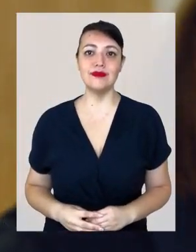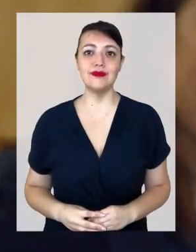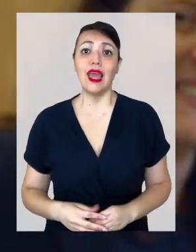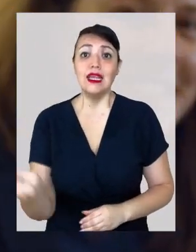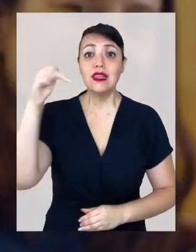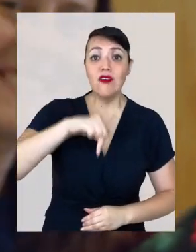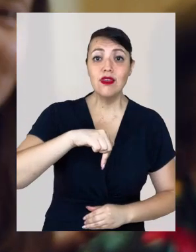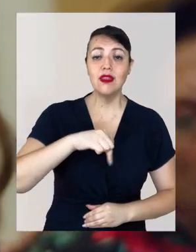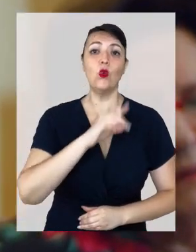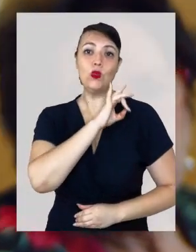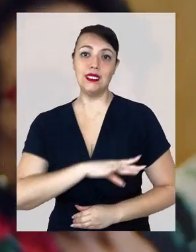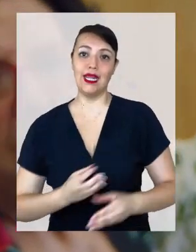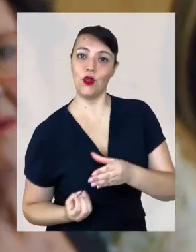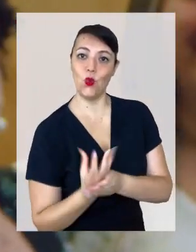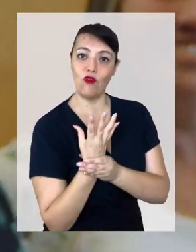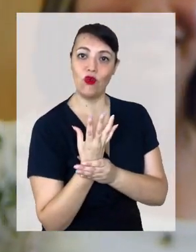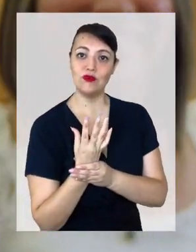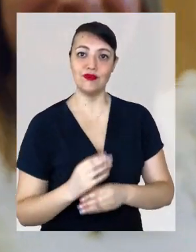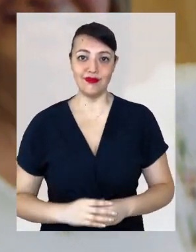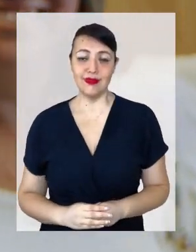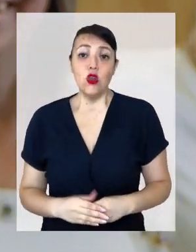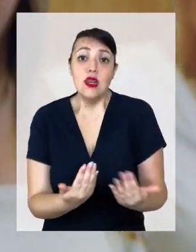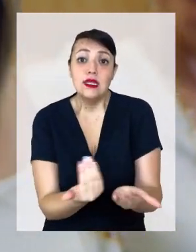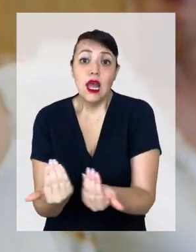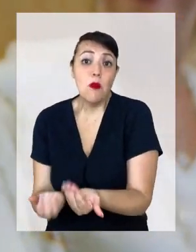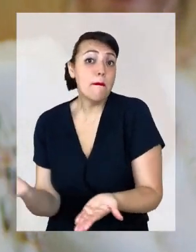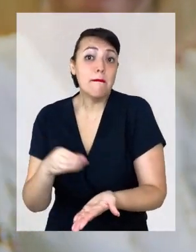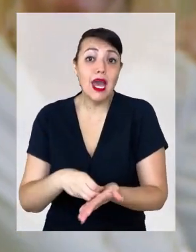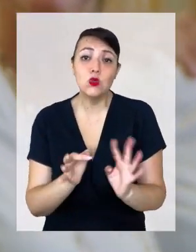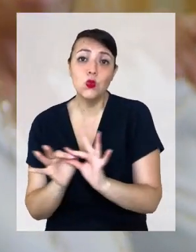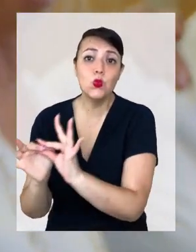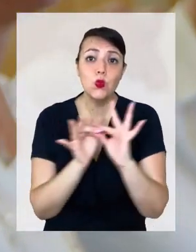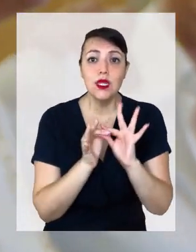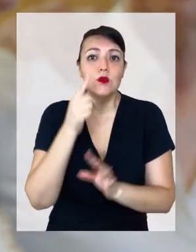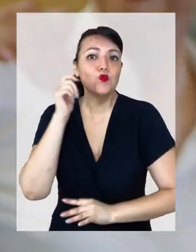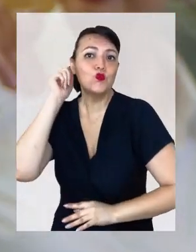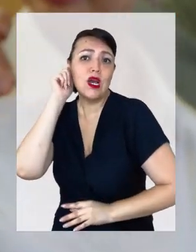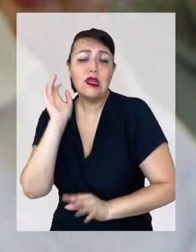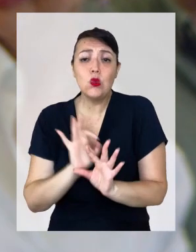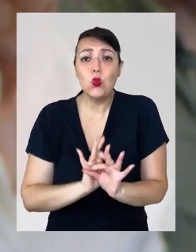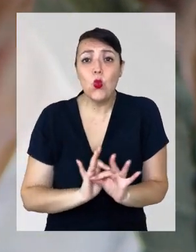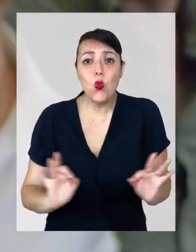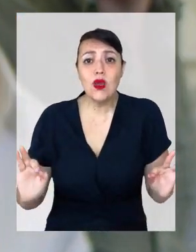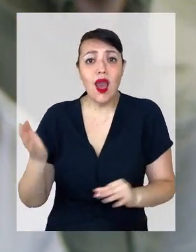Se viene un Chile nuevo. Y nos necesita más unidos y unidas que nunca.